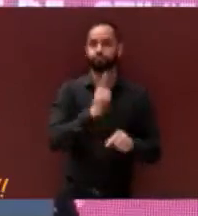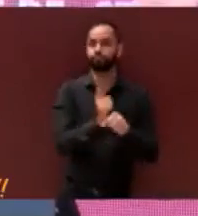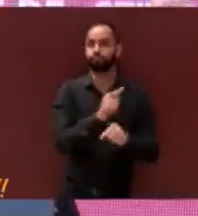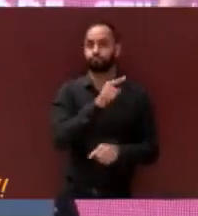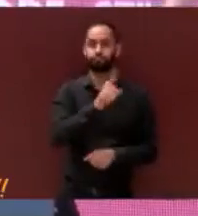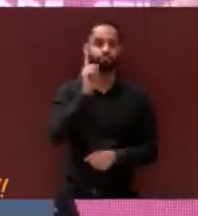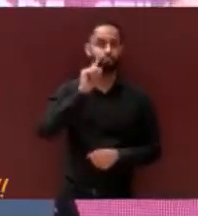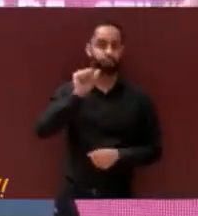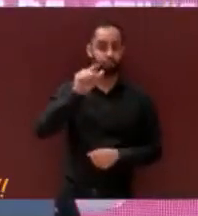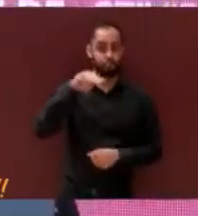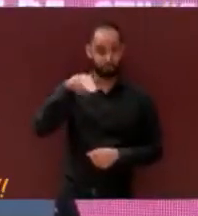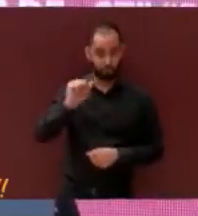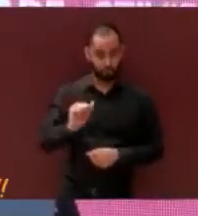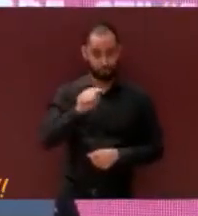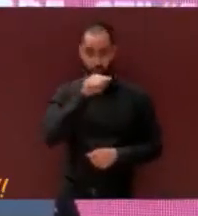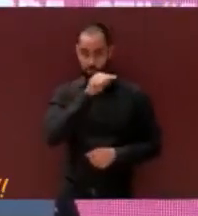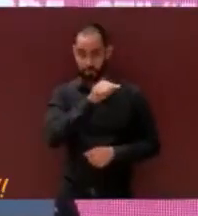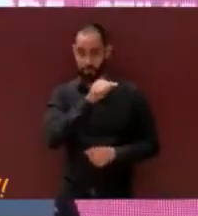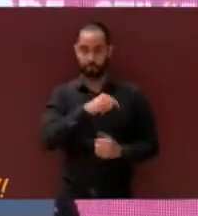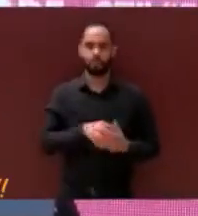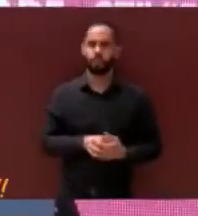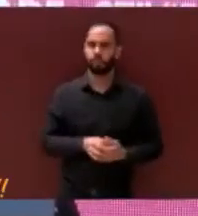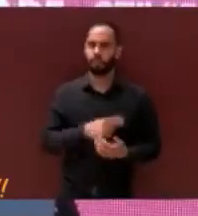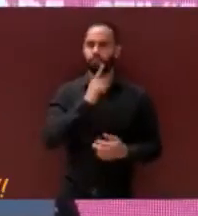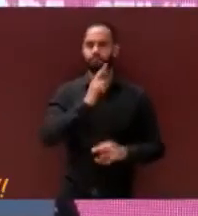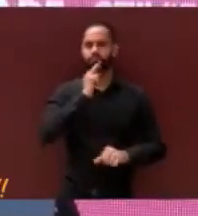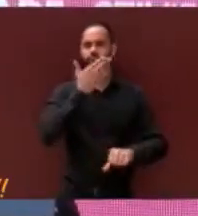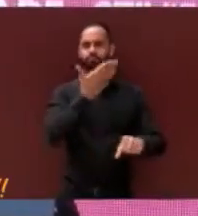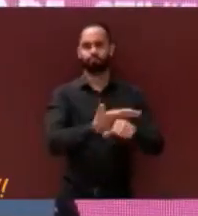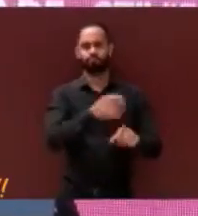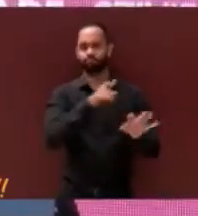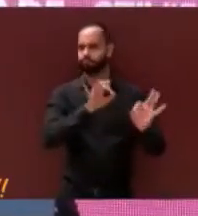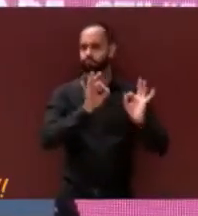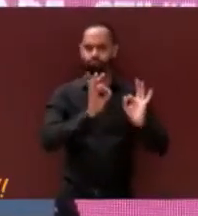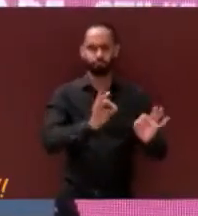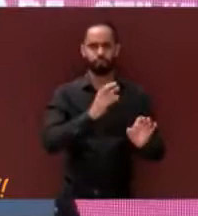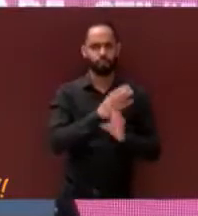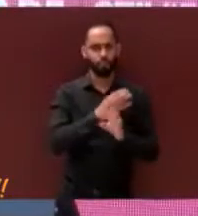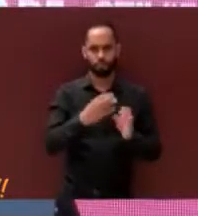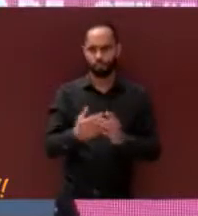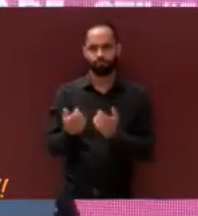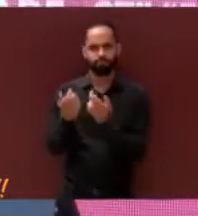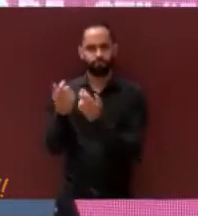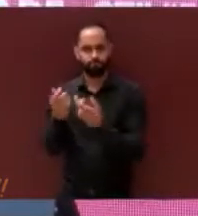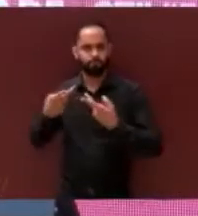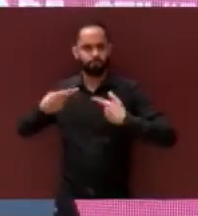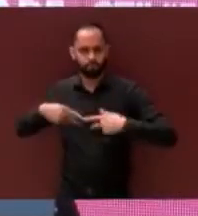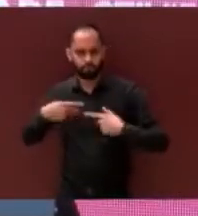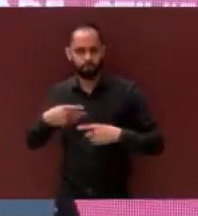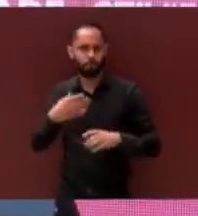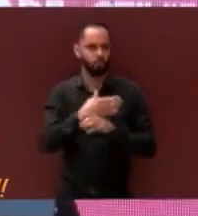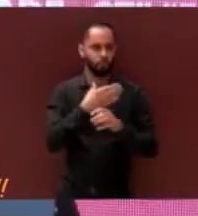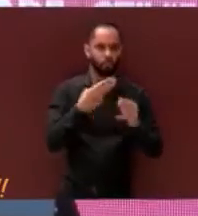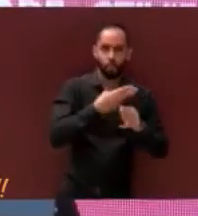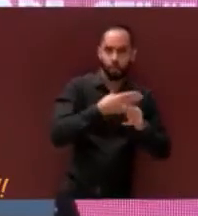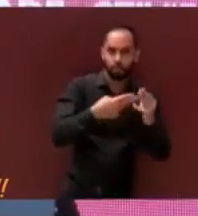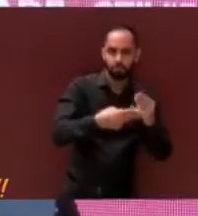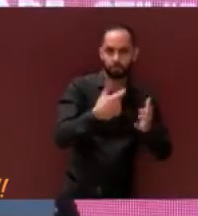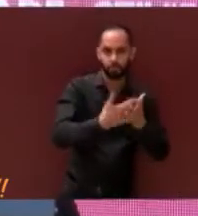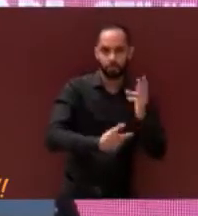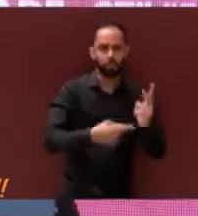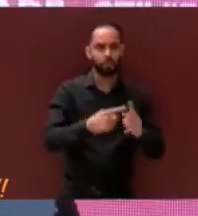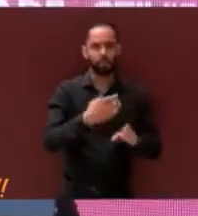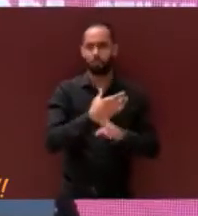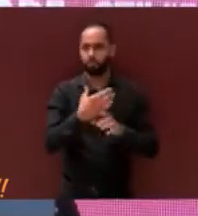Sáenz Jiménez, responsable siempre en maximizar tanto el capital humano como los materiales y la